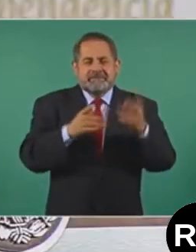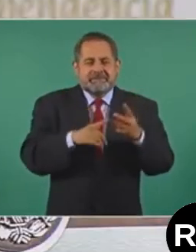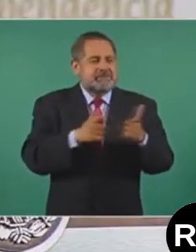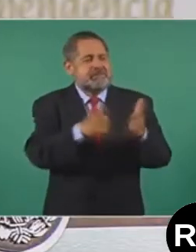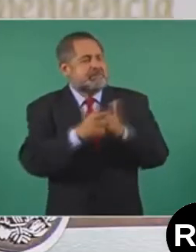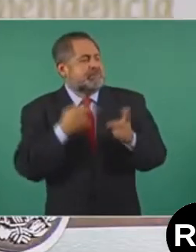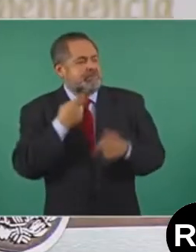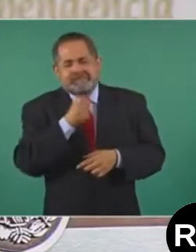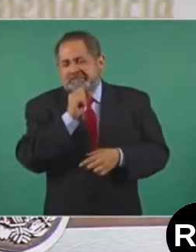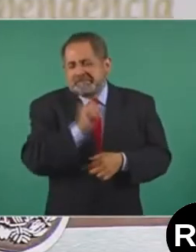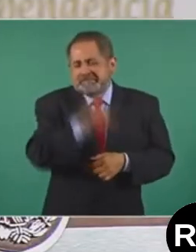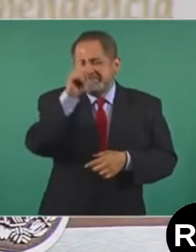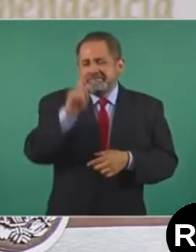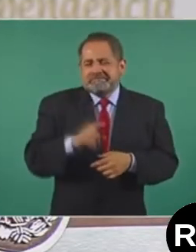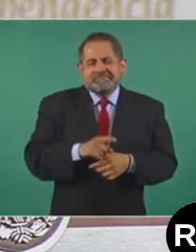partidos, es lo mismo.